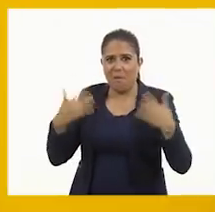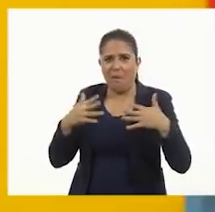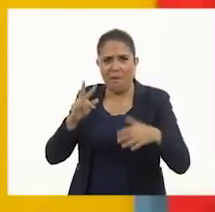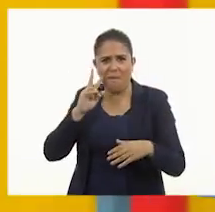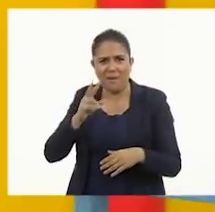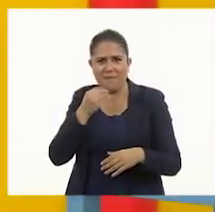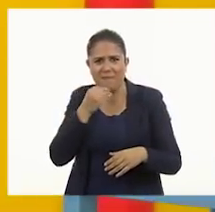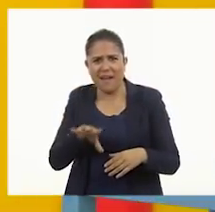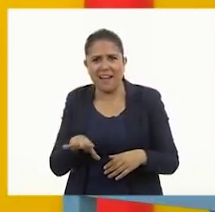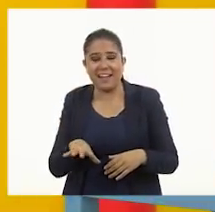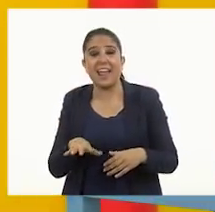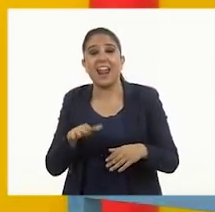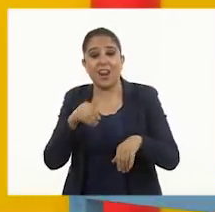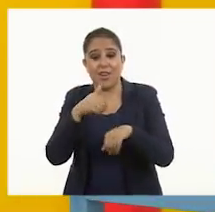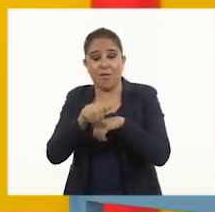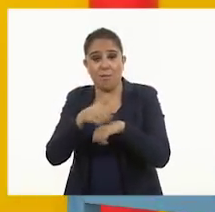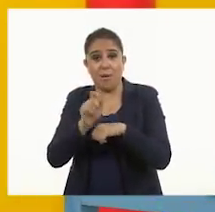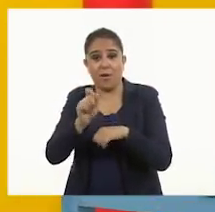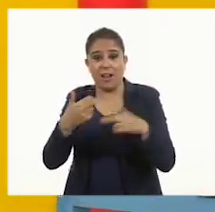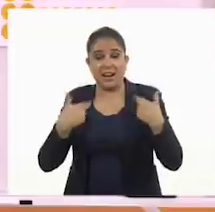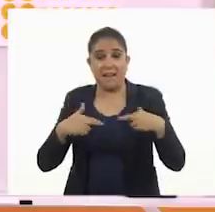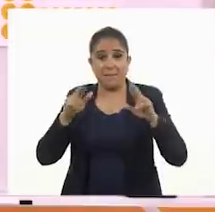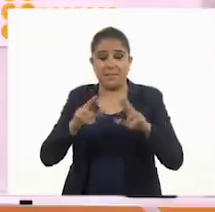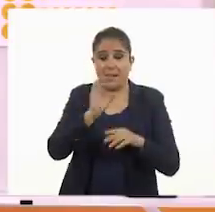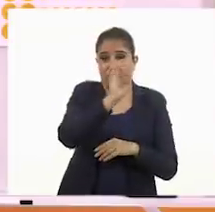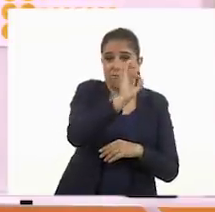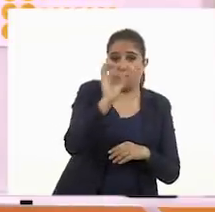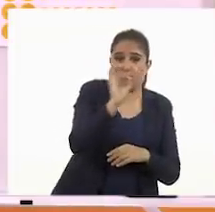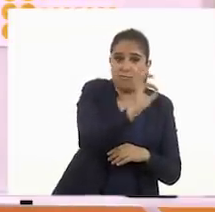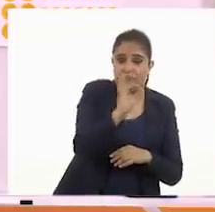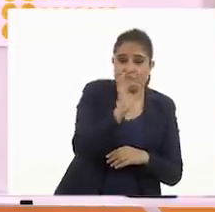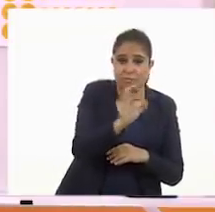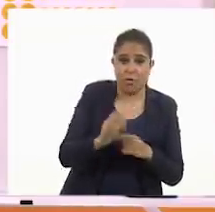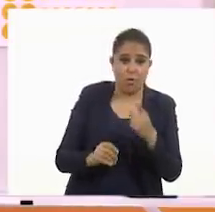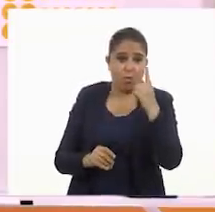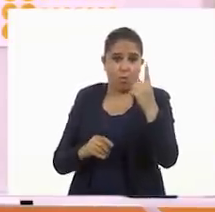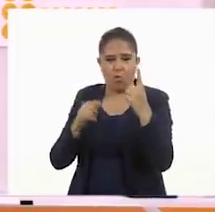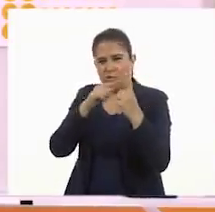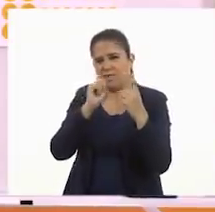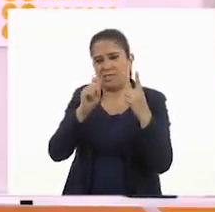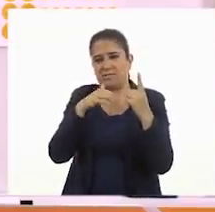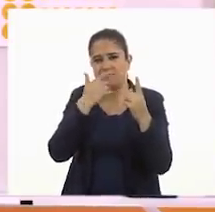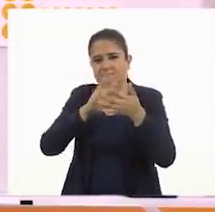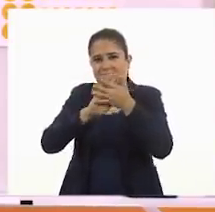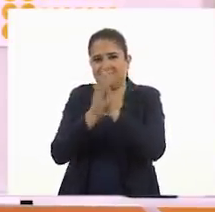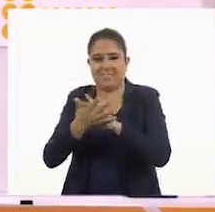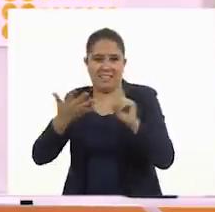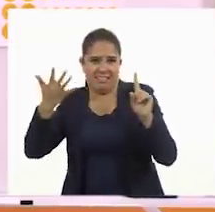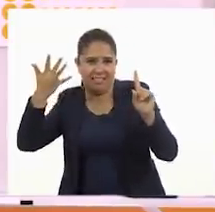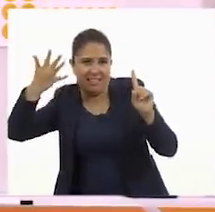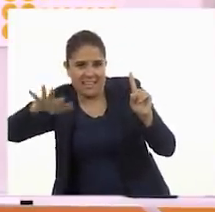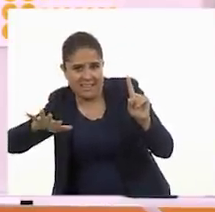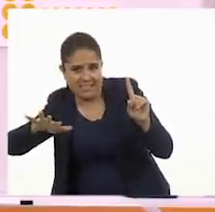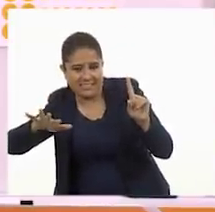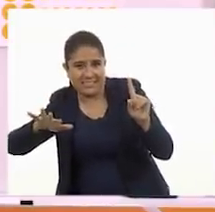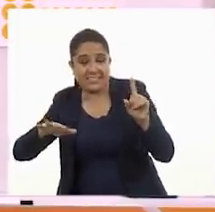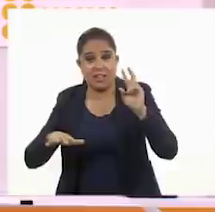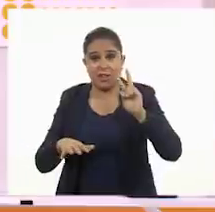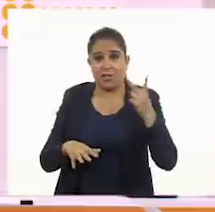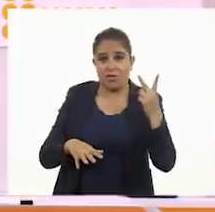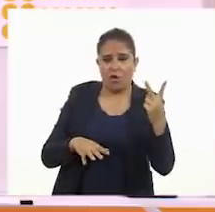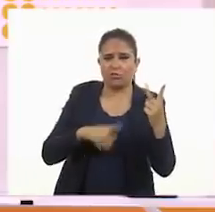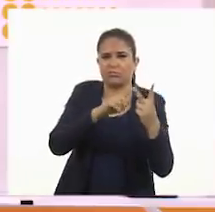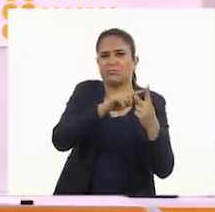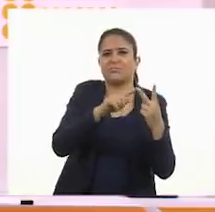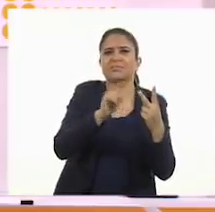Entonces, los números representan las fichas. Y el uno representa las fichas que están dentro del tablero. Y el dos, por